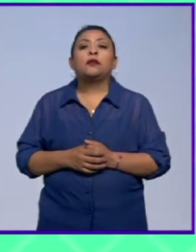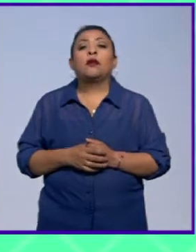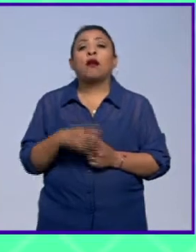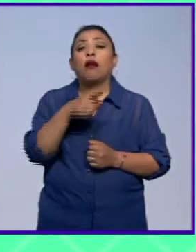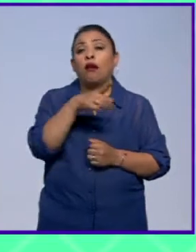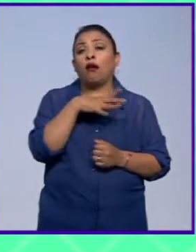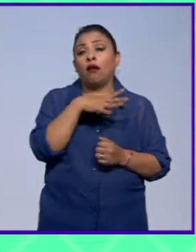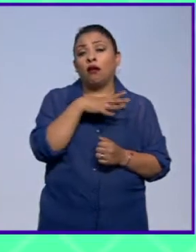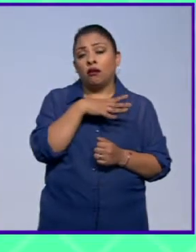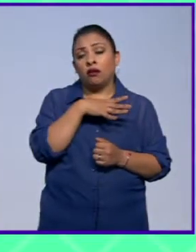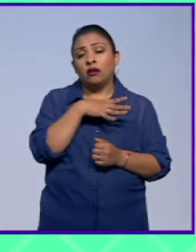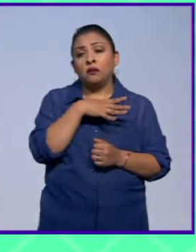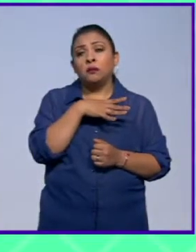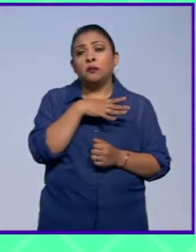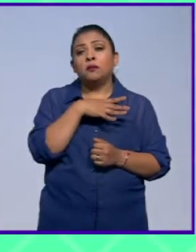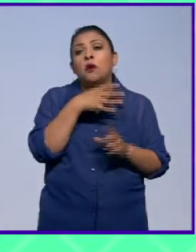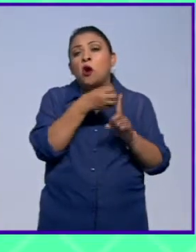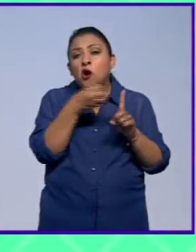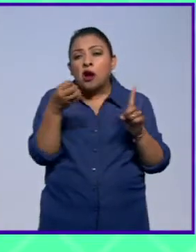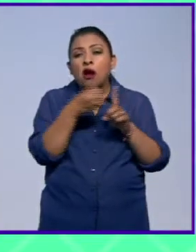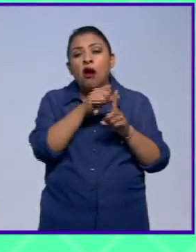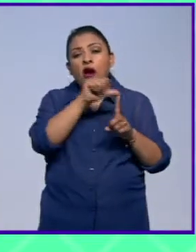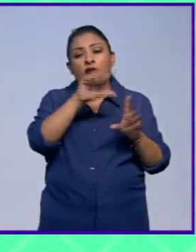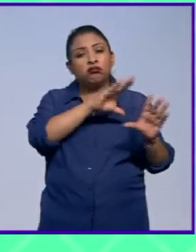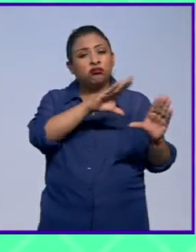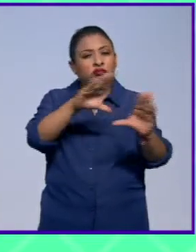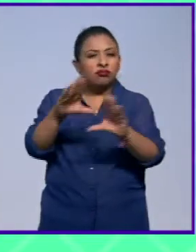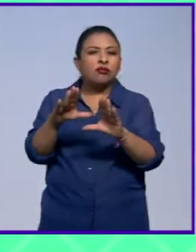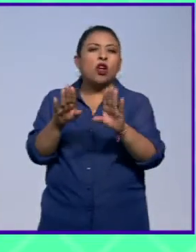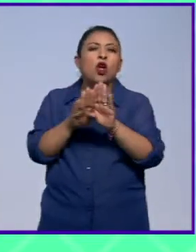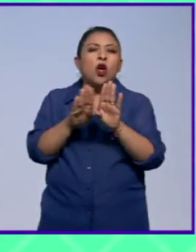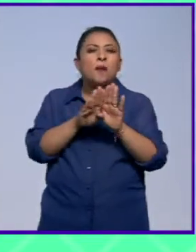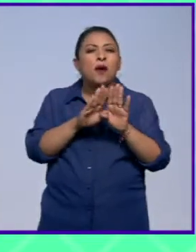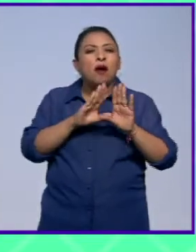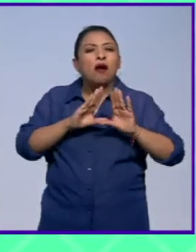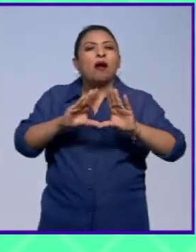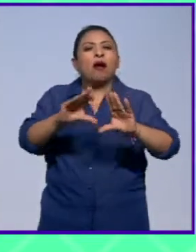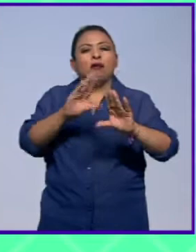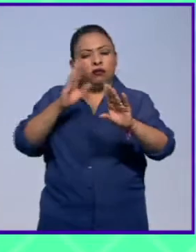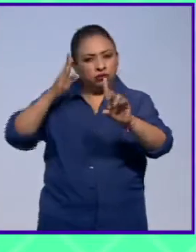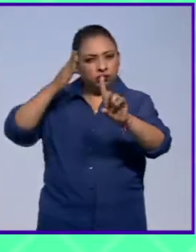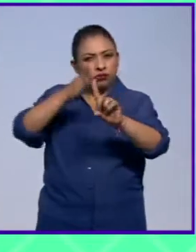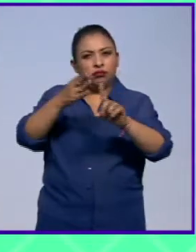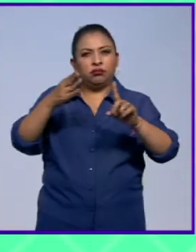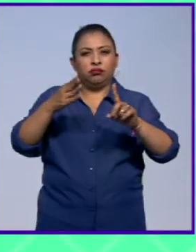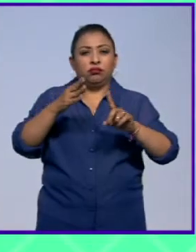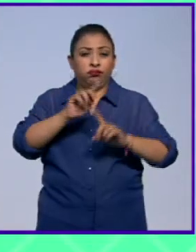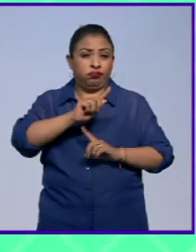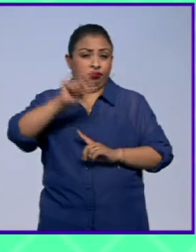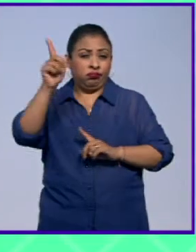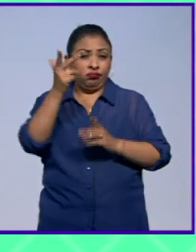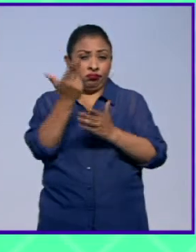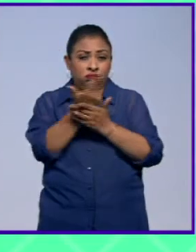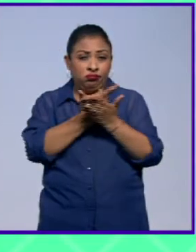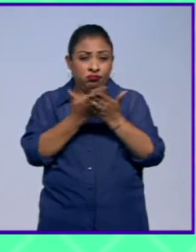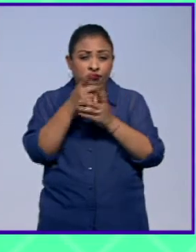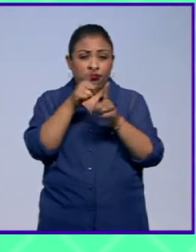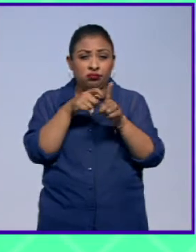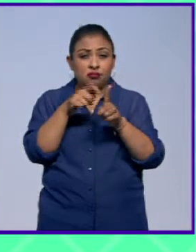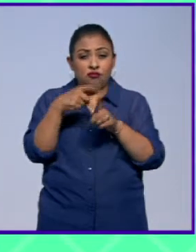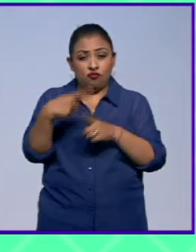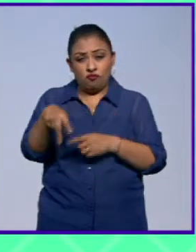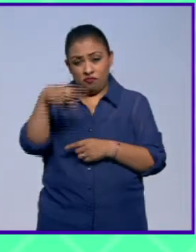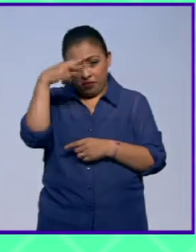organizará una capacitación, una formación dedicada a caricaturistas de prensa